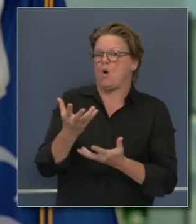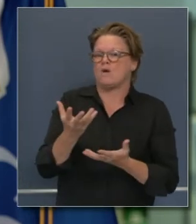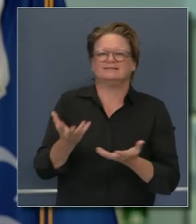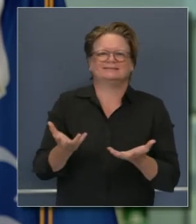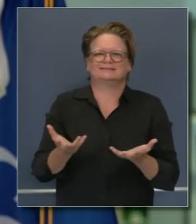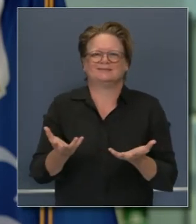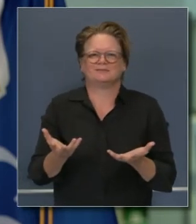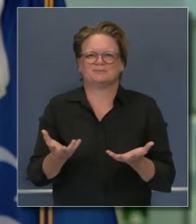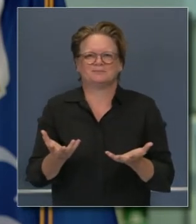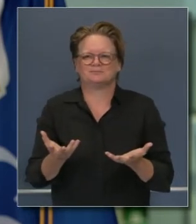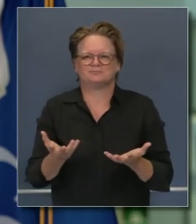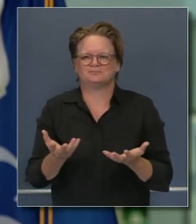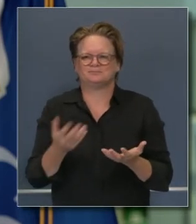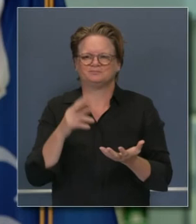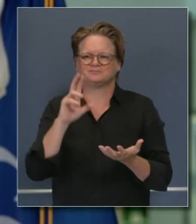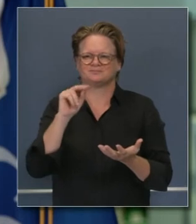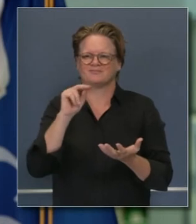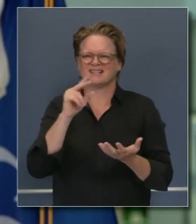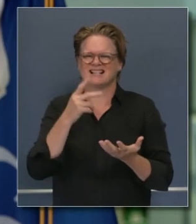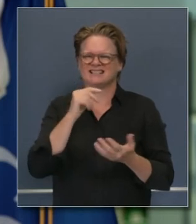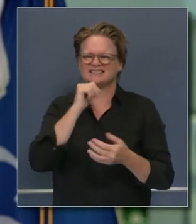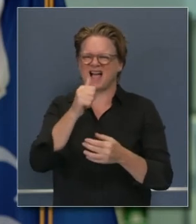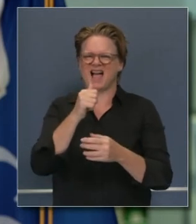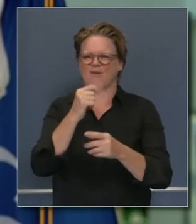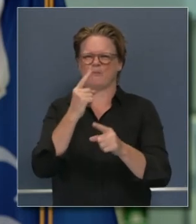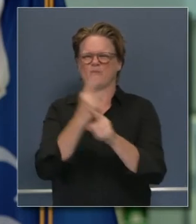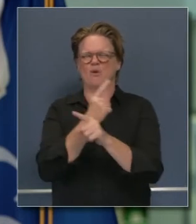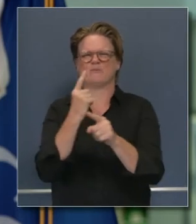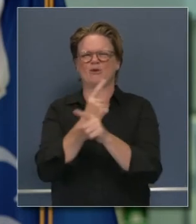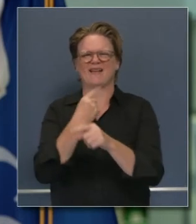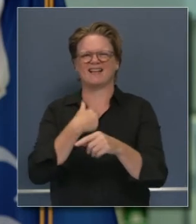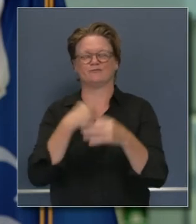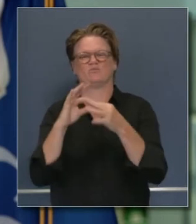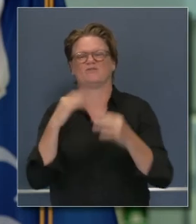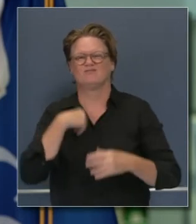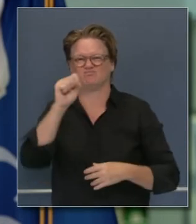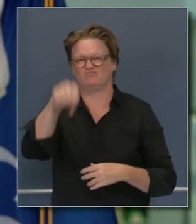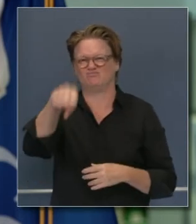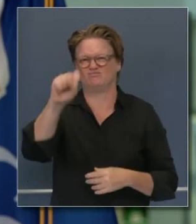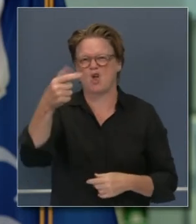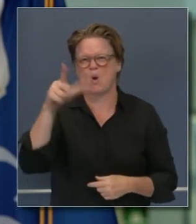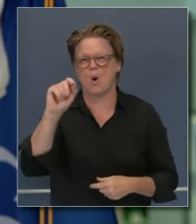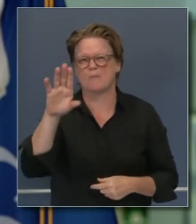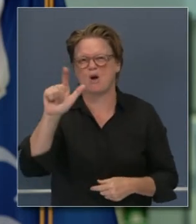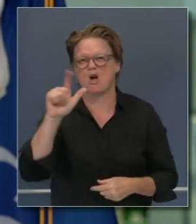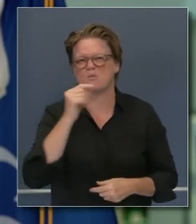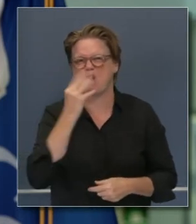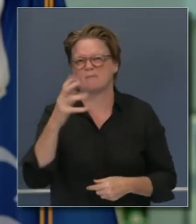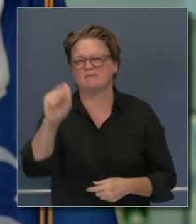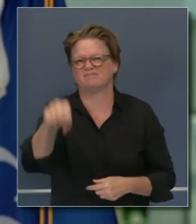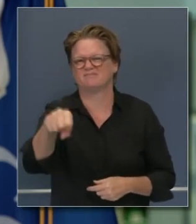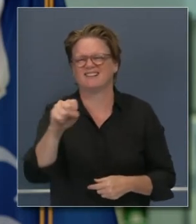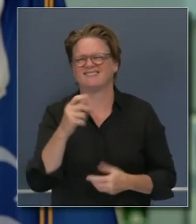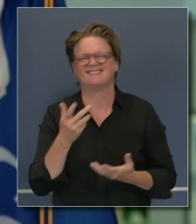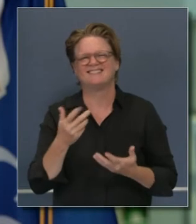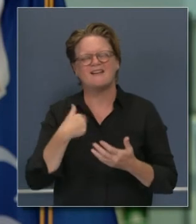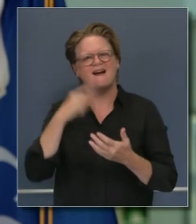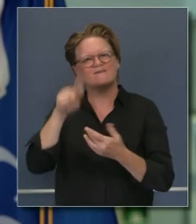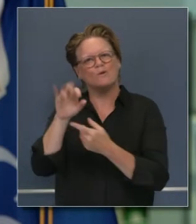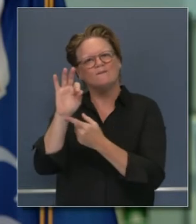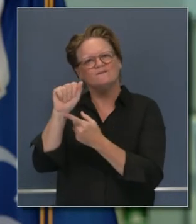pues creo que eso sería falso en estas alturas lo que sí sabemos sin embargo es que tenemos un número